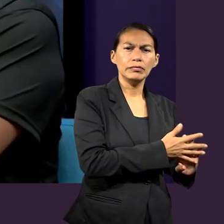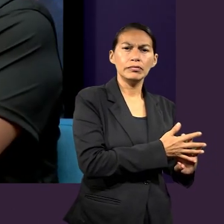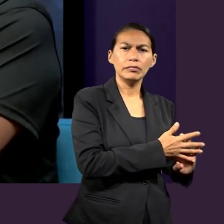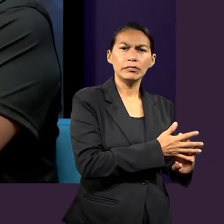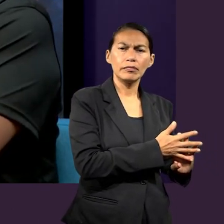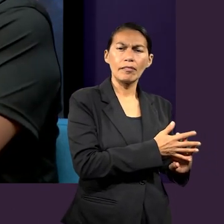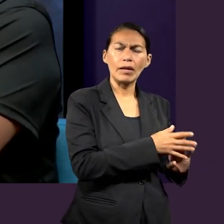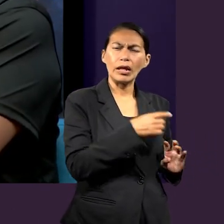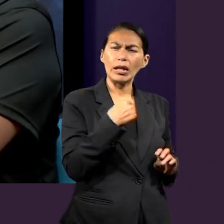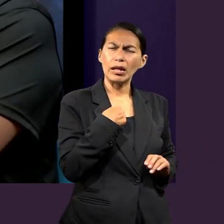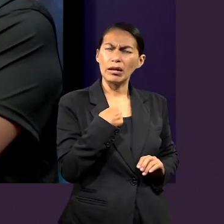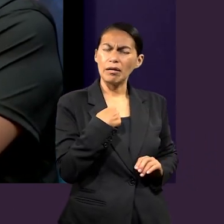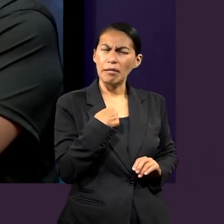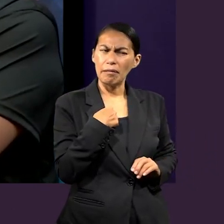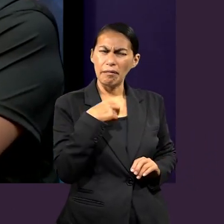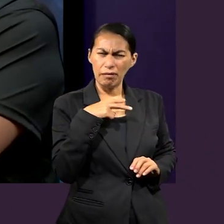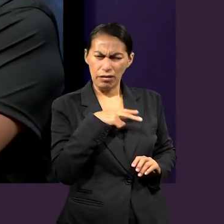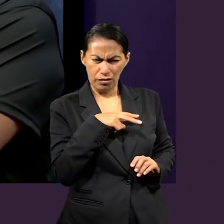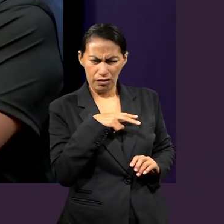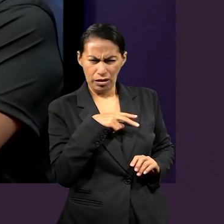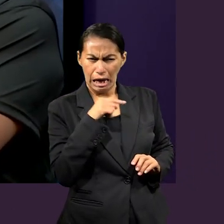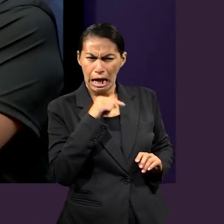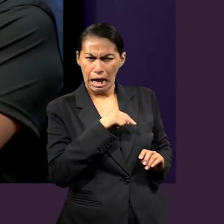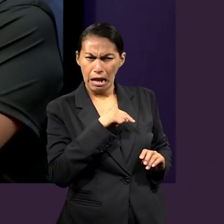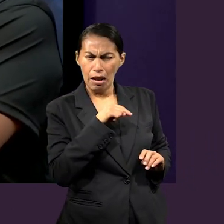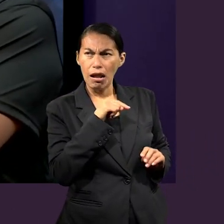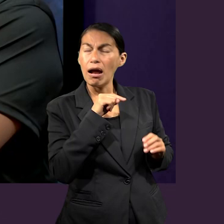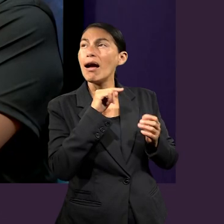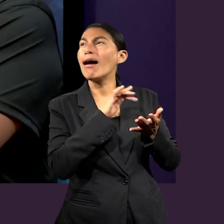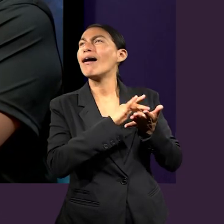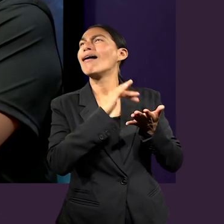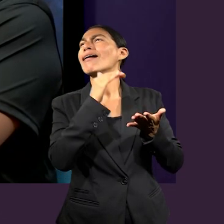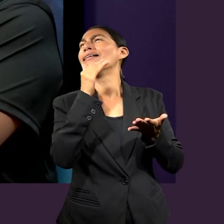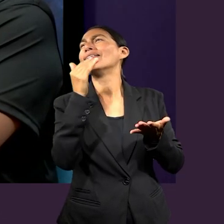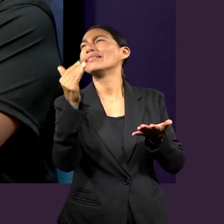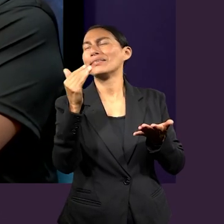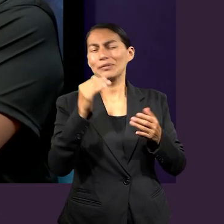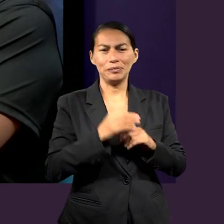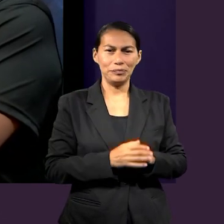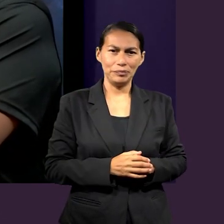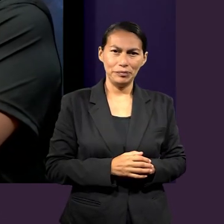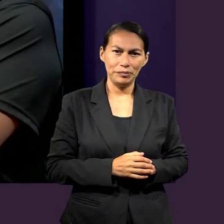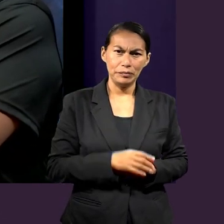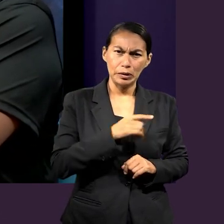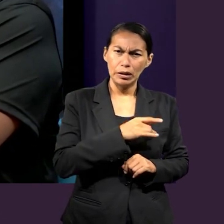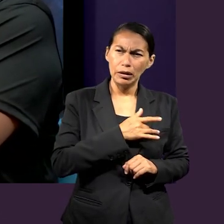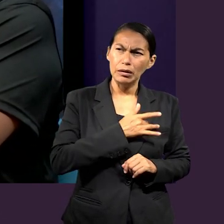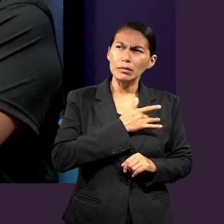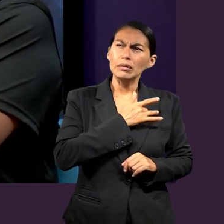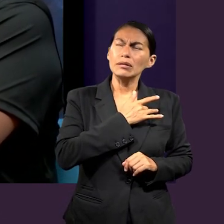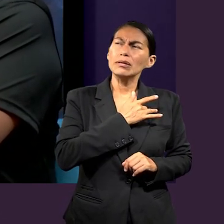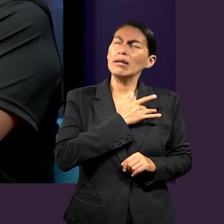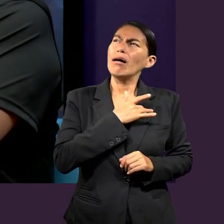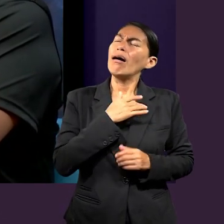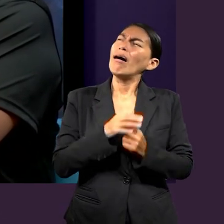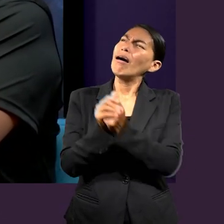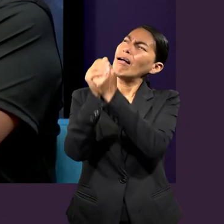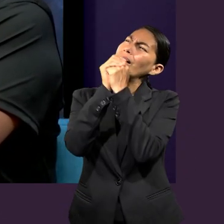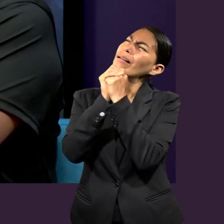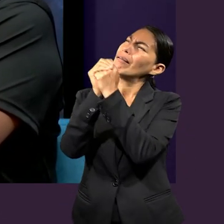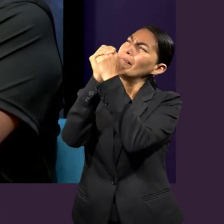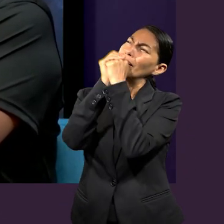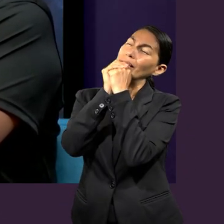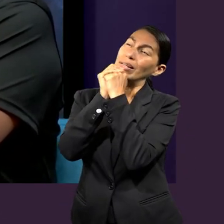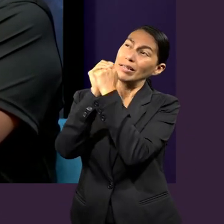asignado en un sentido. Me llama la atención que él da gracias a pesar de esto y